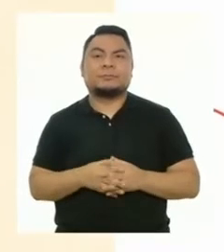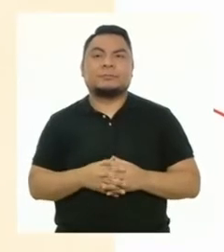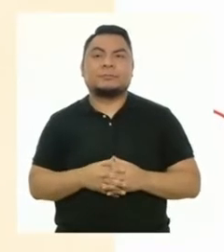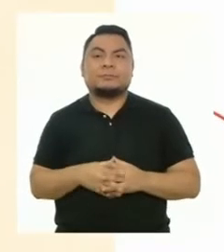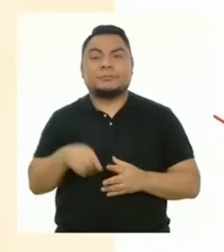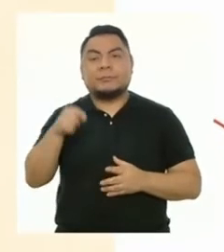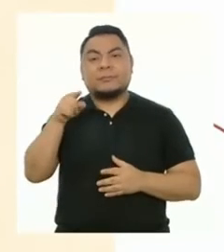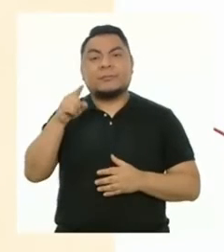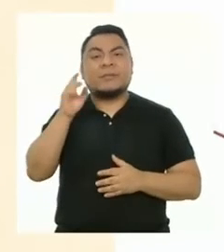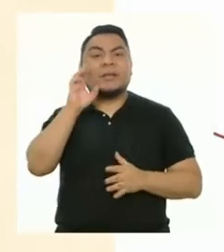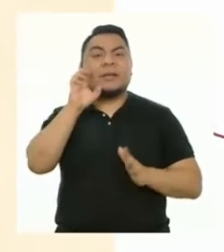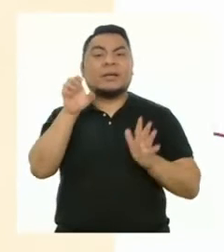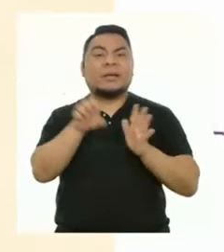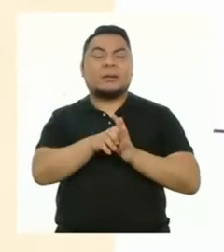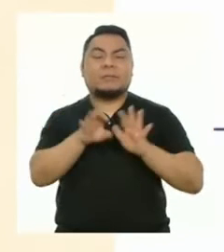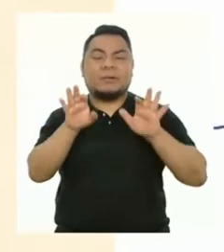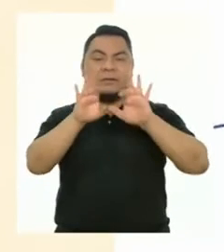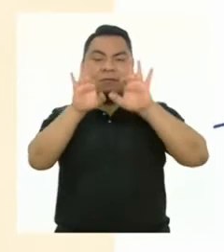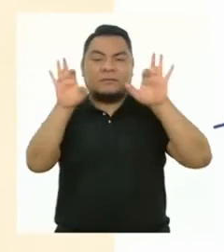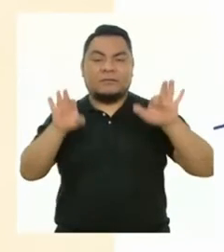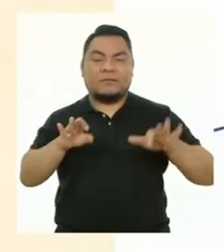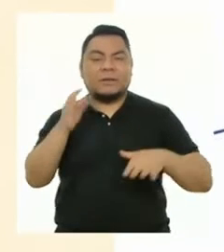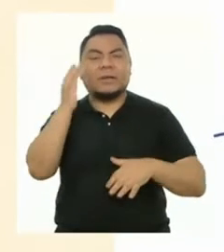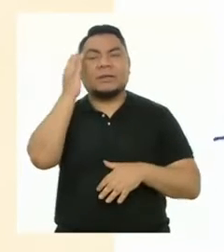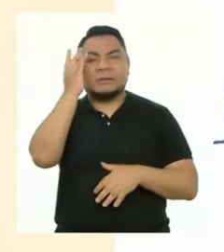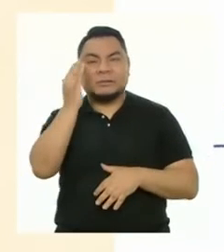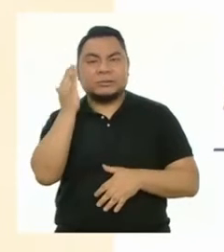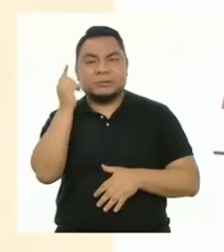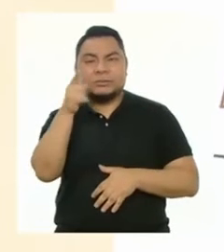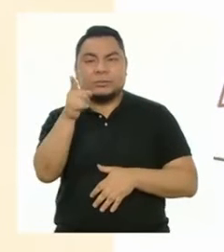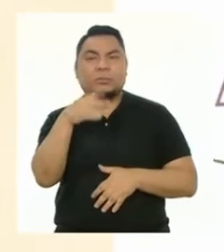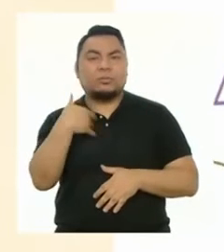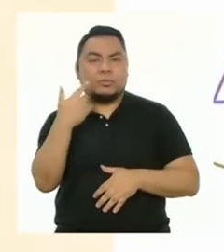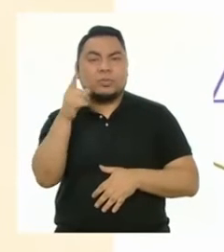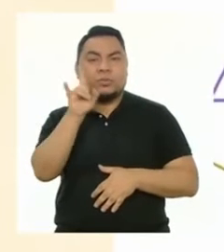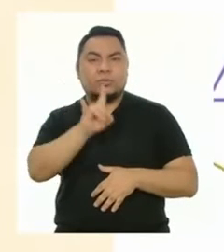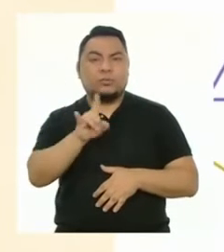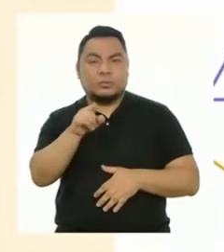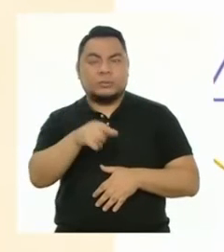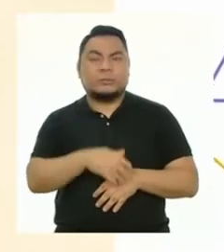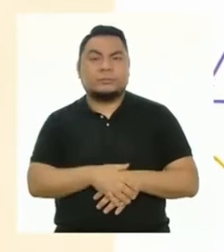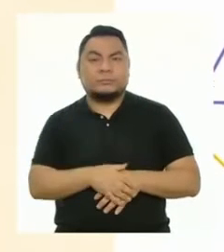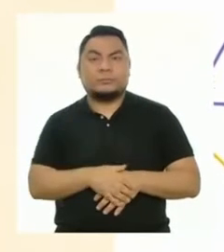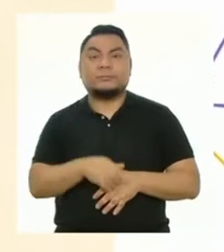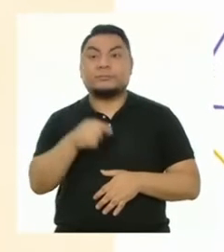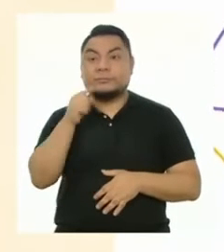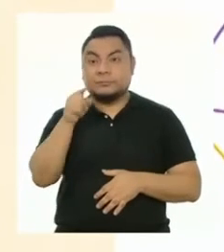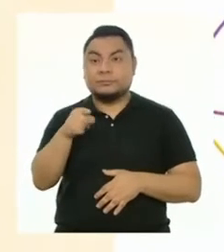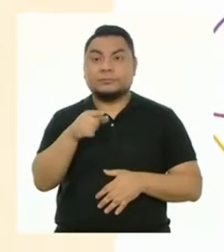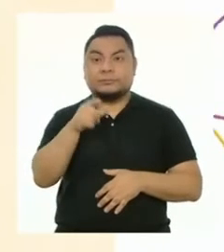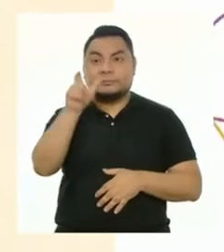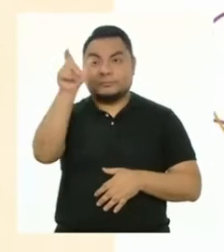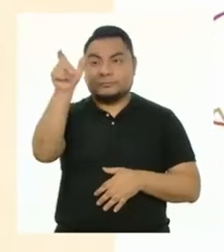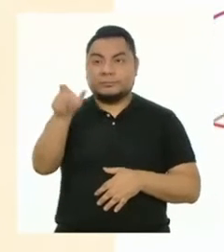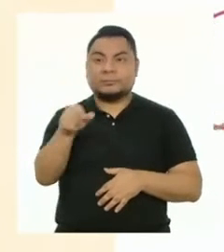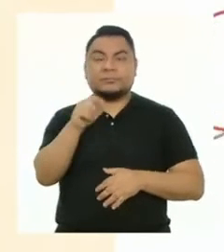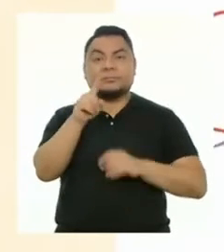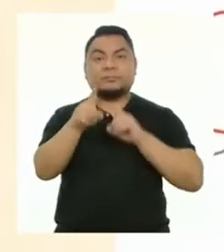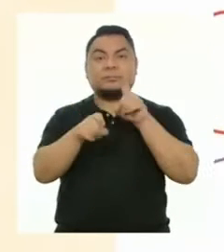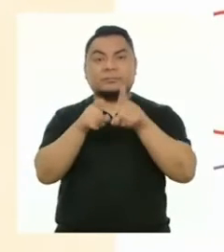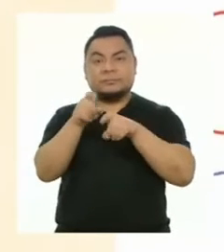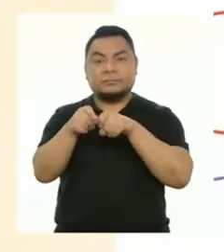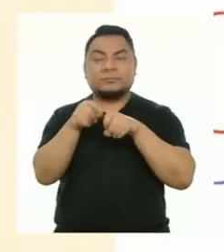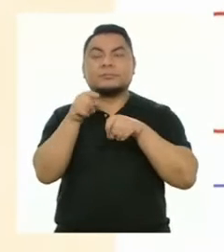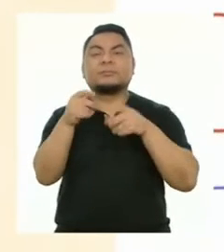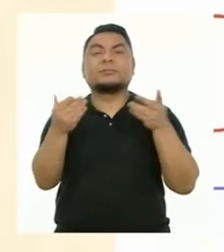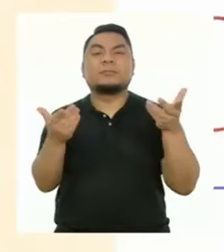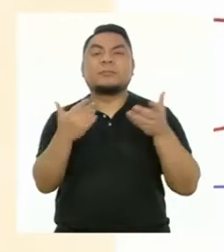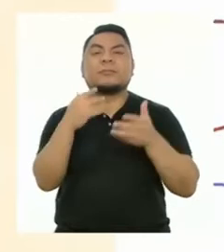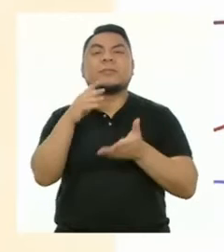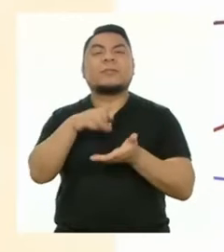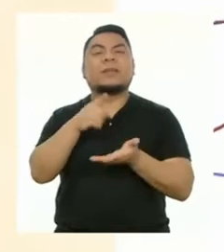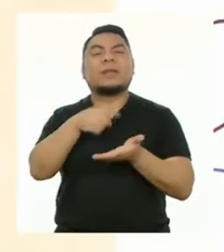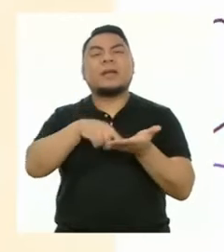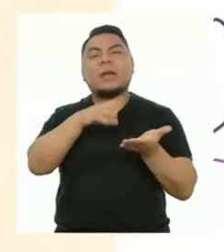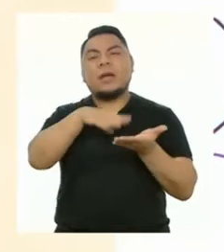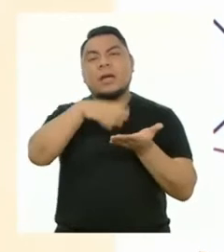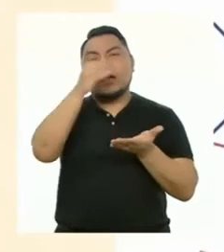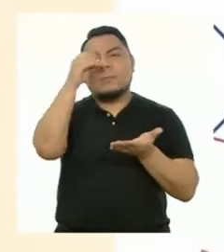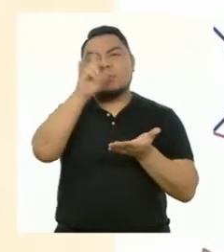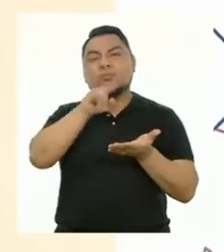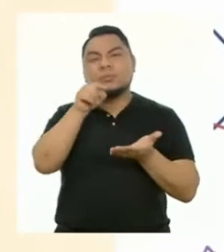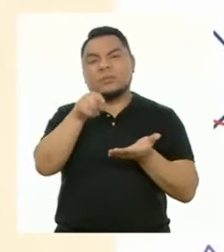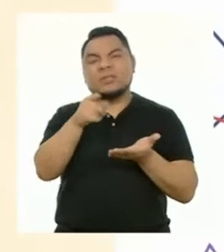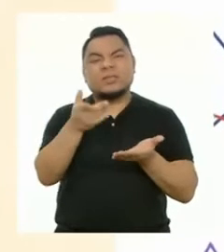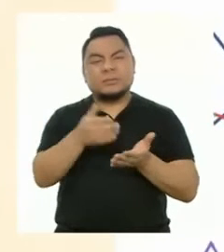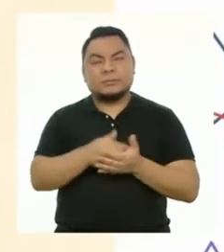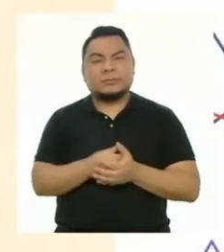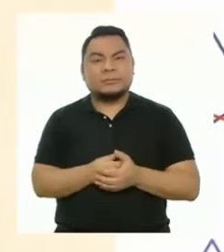Este es un ejemplo de ficha de reflexión que pueden usar. Esta también tiene una columna con las preguntas. ¿Qué aprendí al realizar este